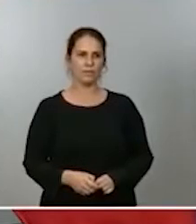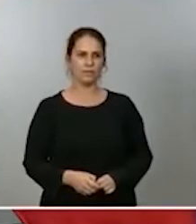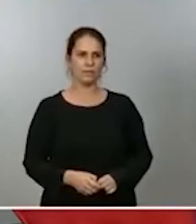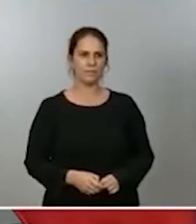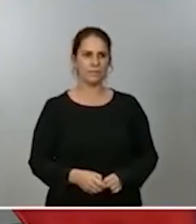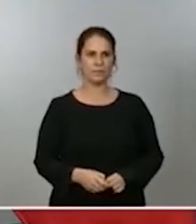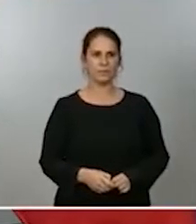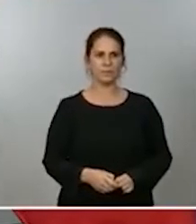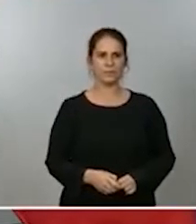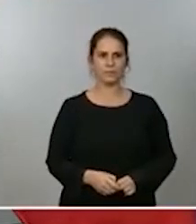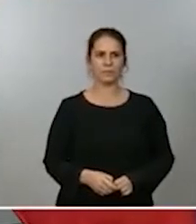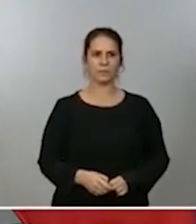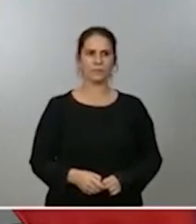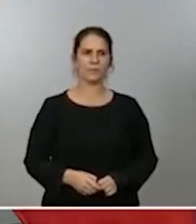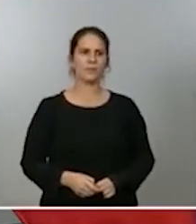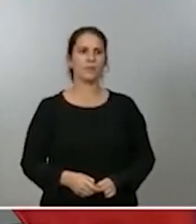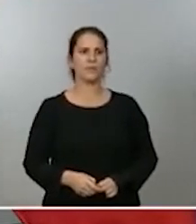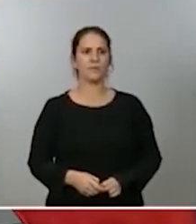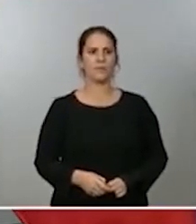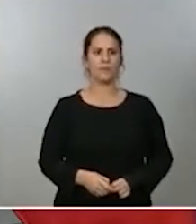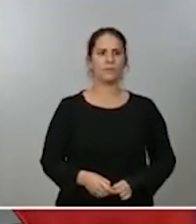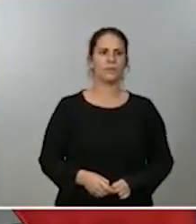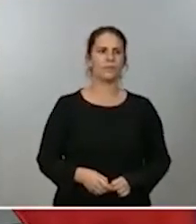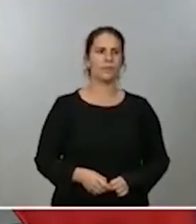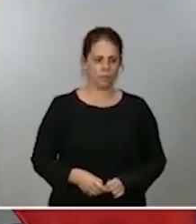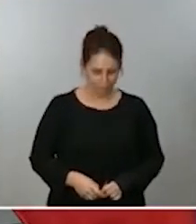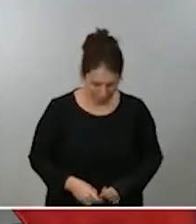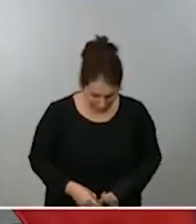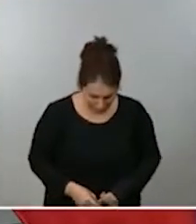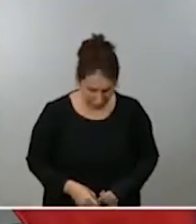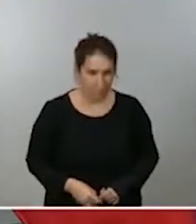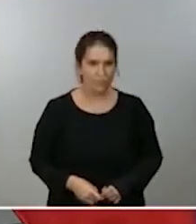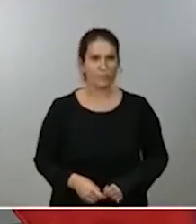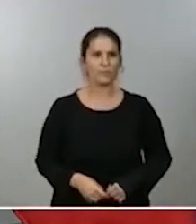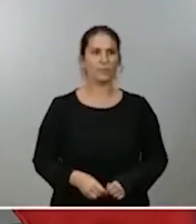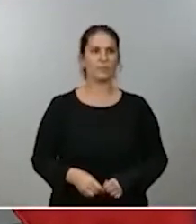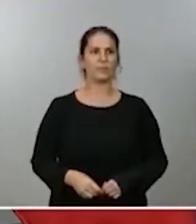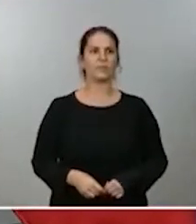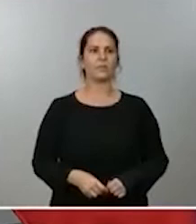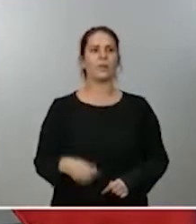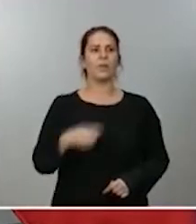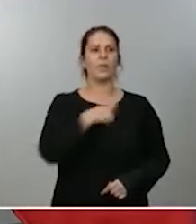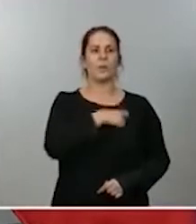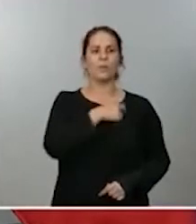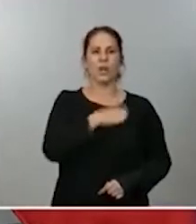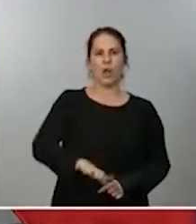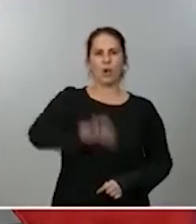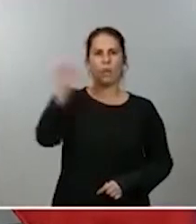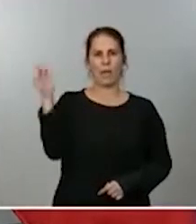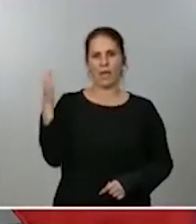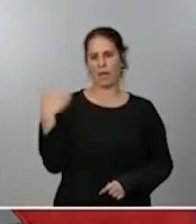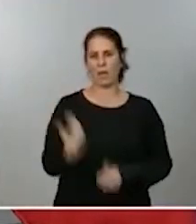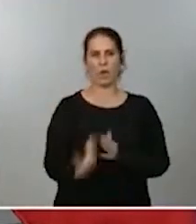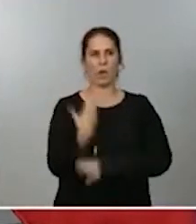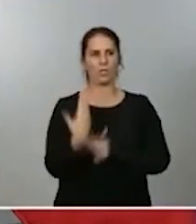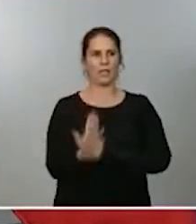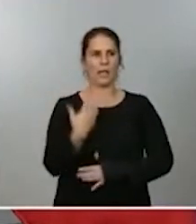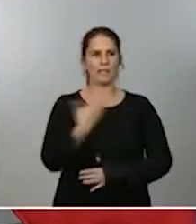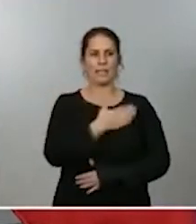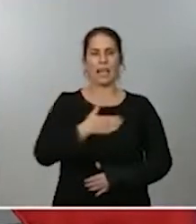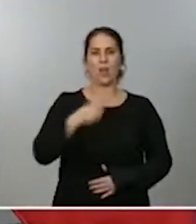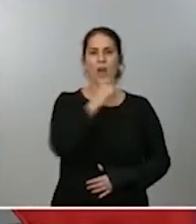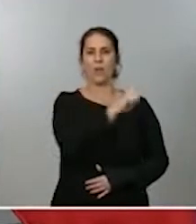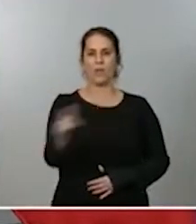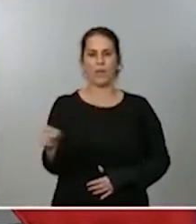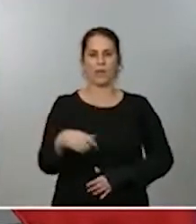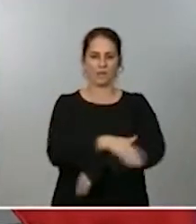con la presidenta de la Comisión Europea hace unos días, quiero anunciarles que el presidente del Gobierno esta misma semana inicia